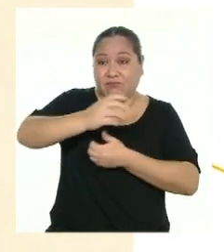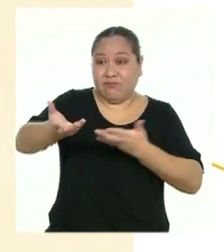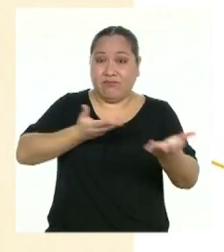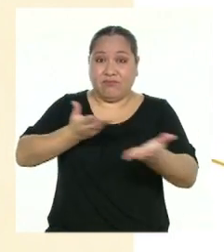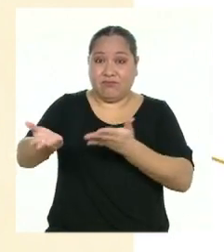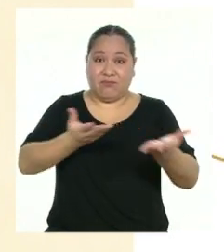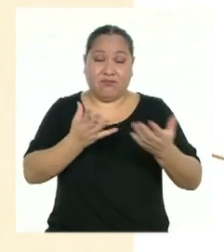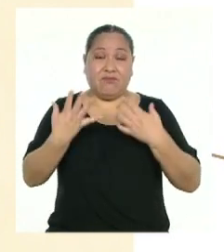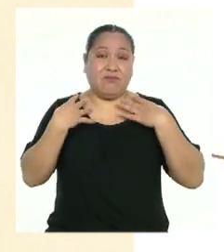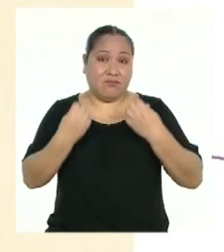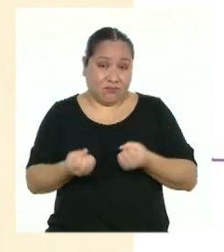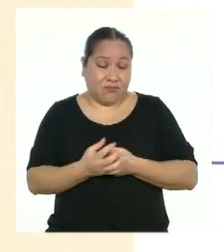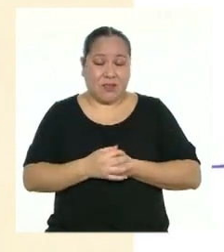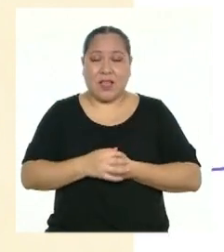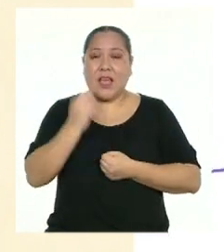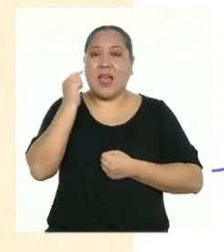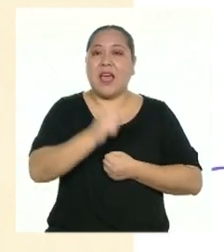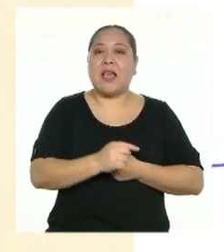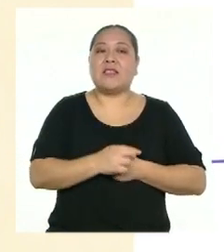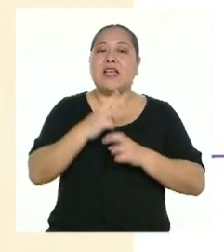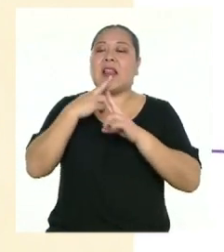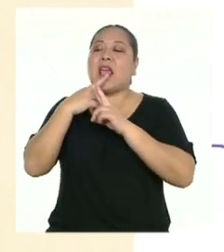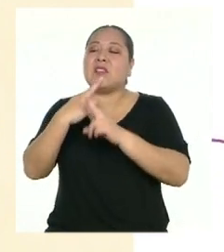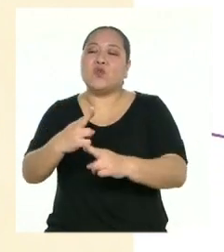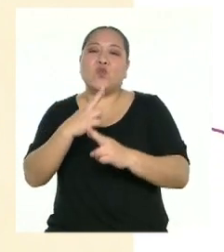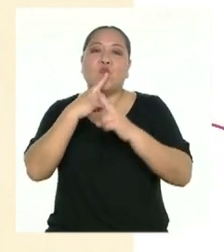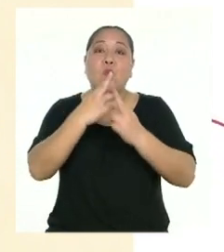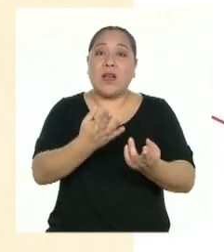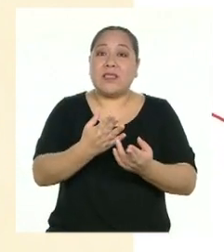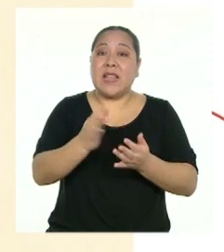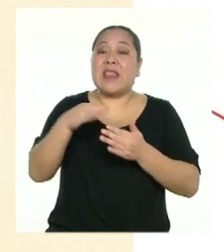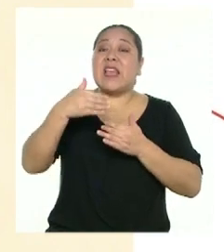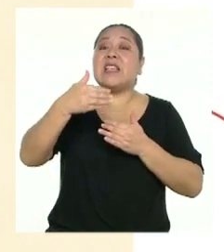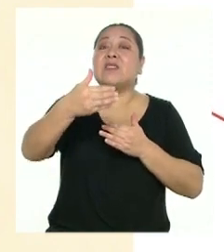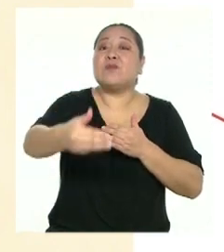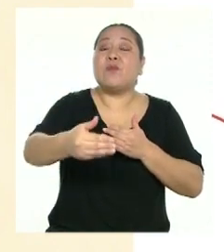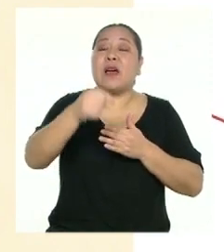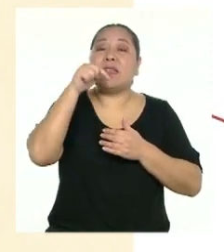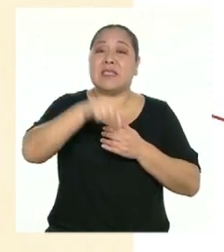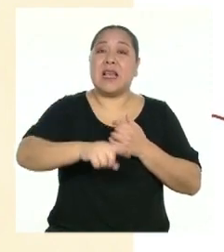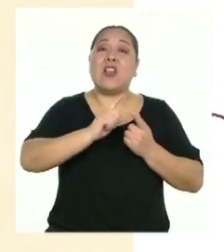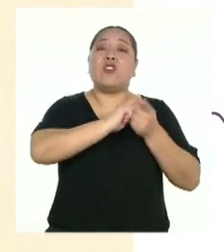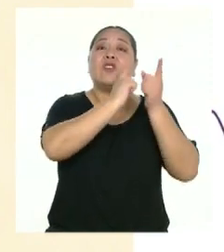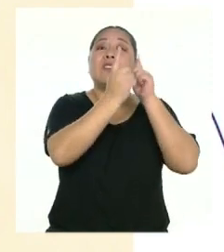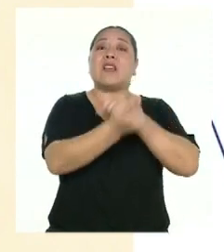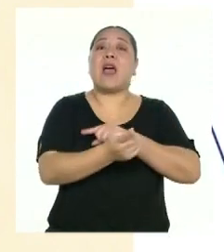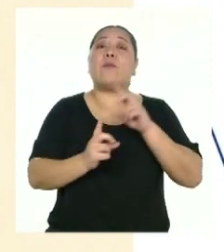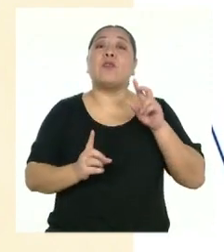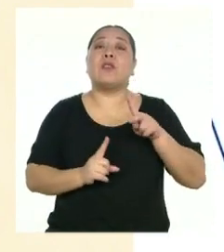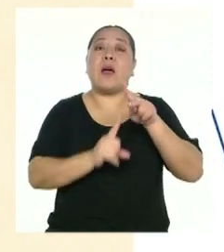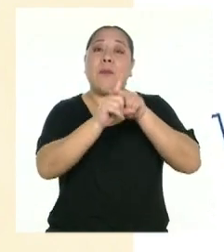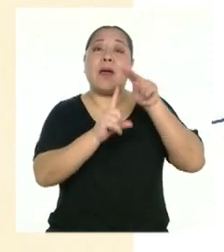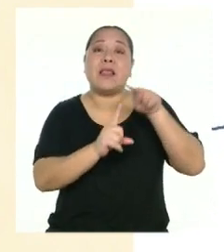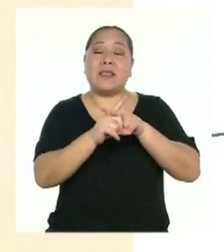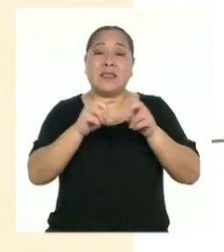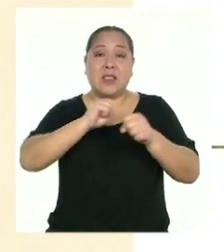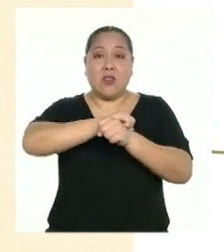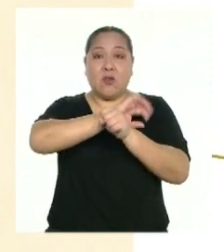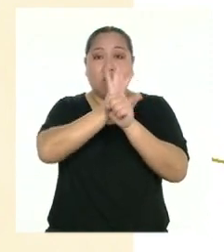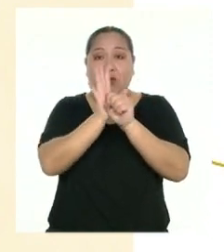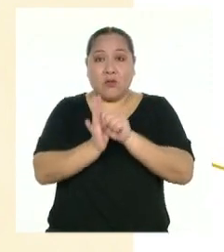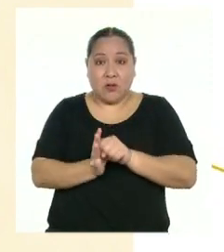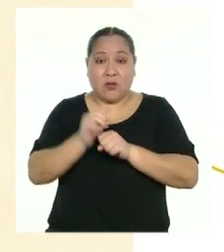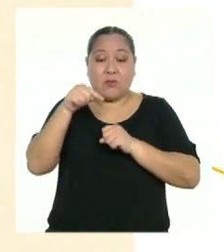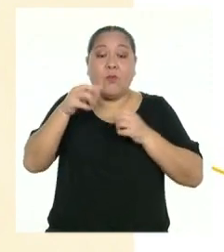se dan en respuesta a los cambios y las dificultades que está generando la situación de aislamiento social que